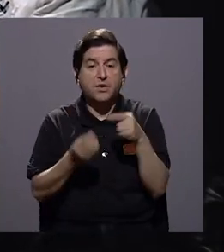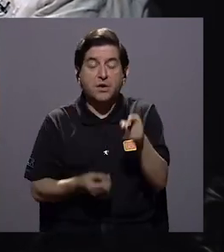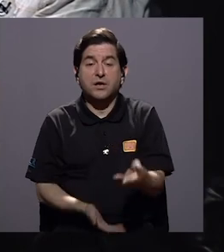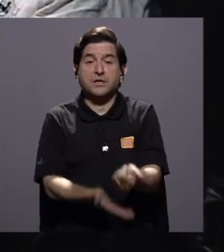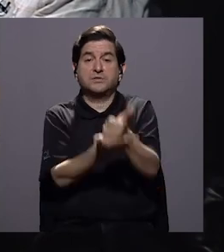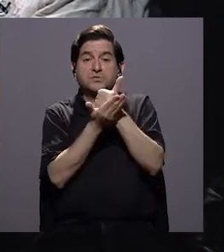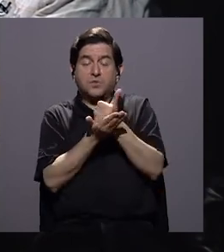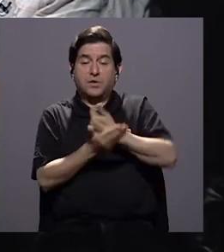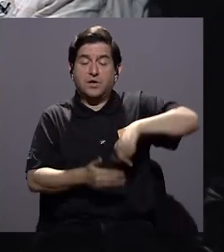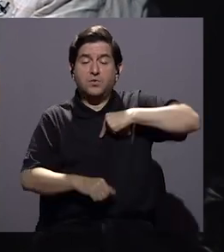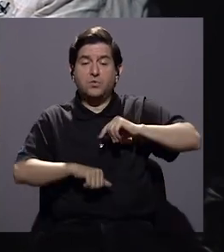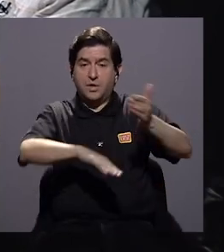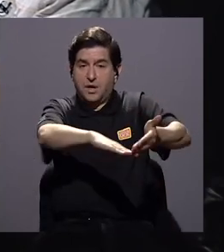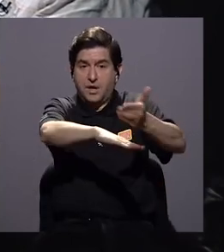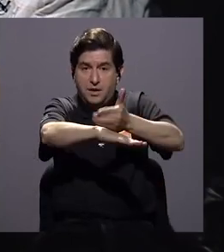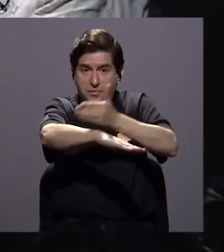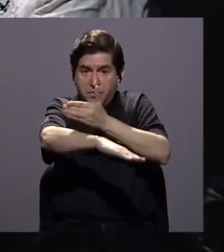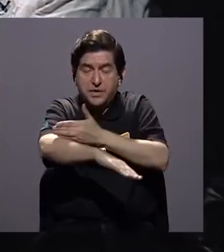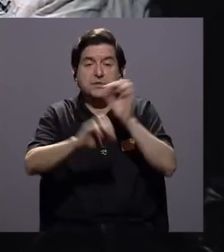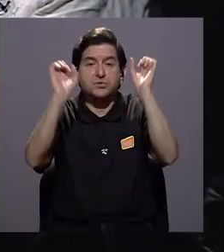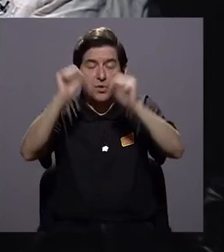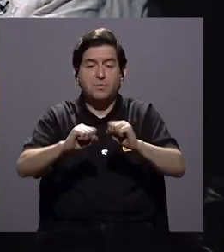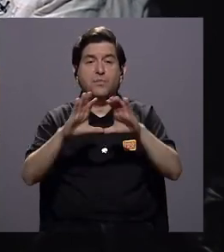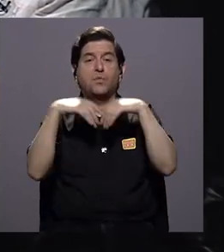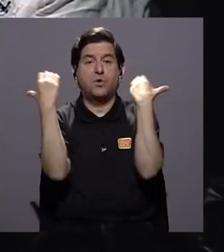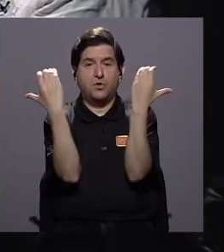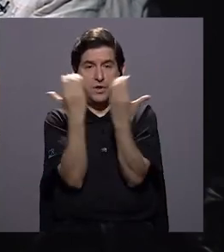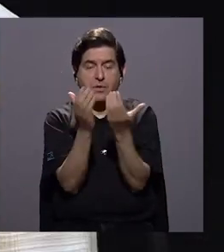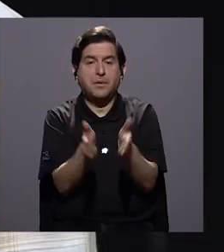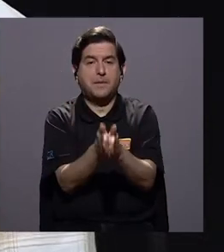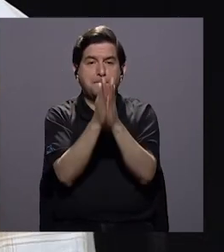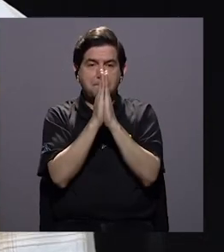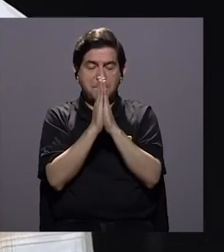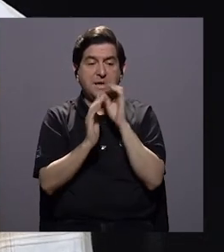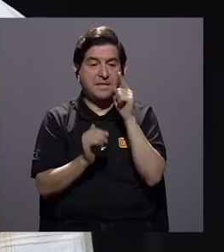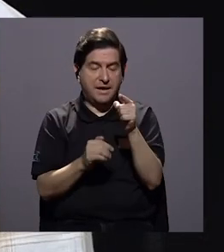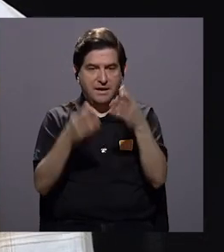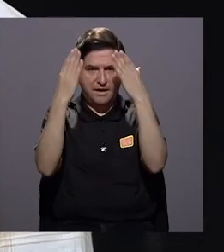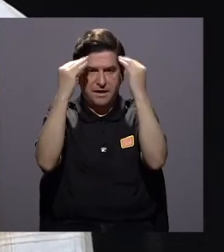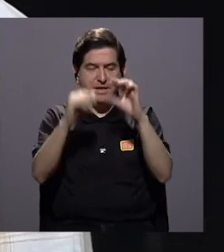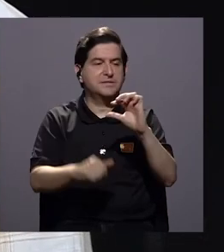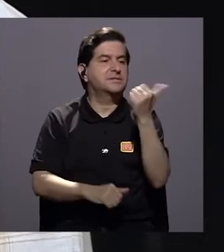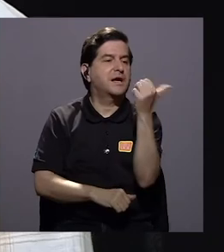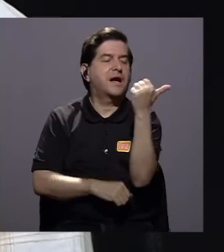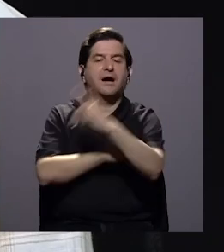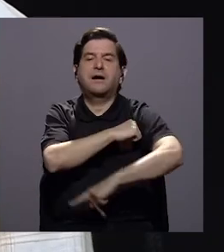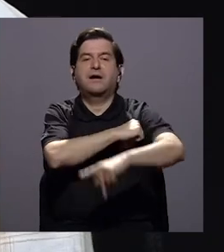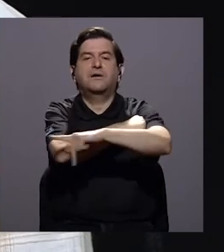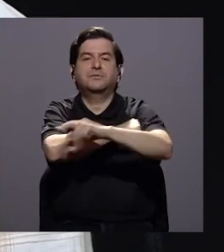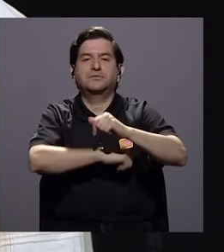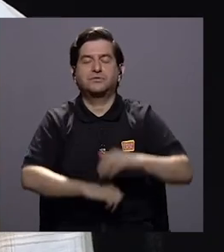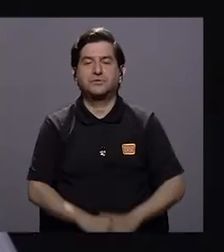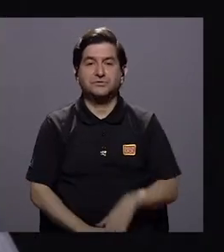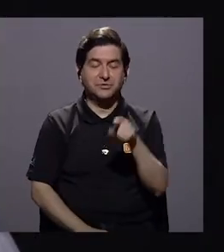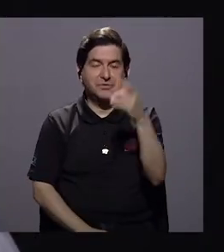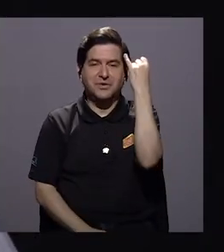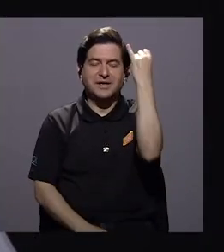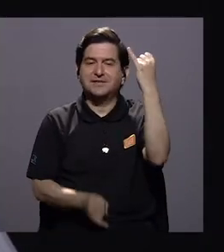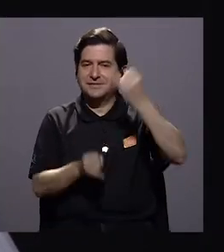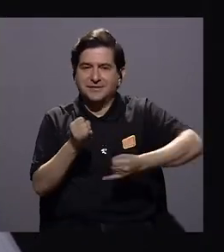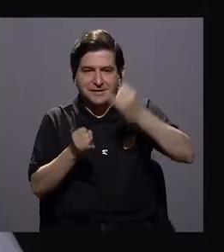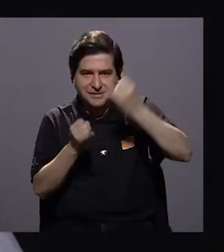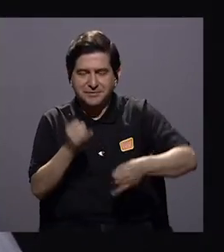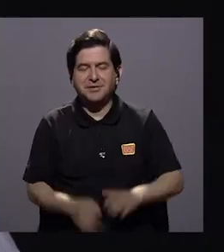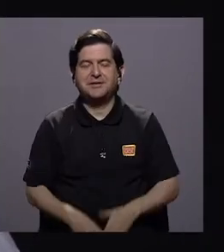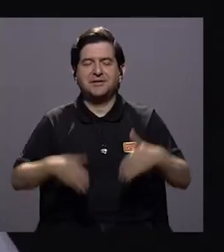si esto nos sirve y nos saca adelante vamos a lograr que el Comité le pide esa matriz viva a los demás estados. Me quedo con